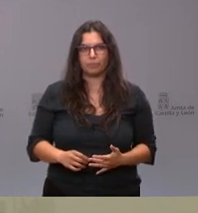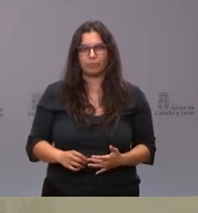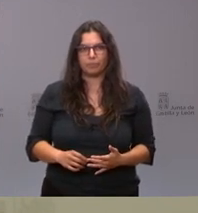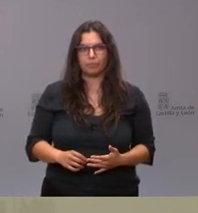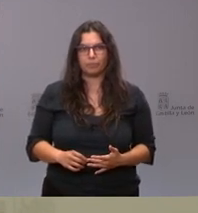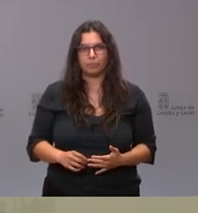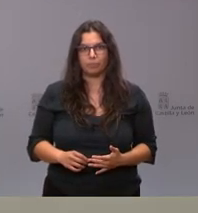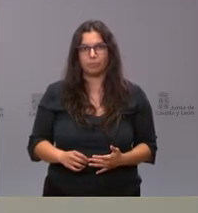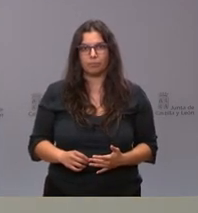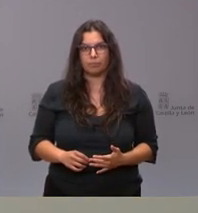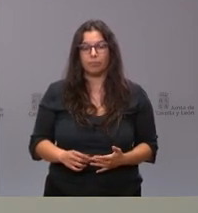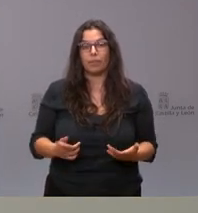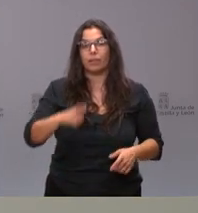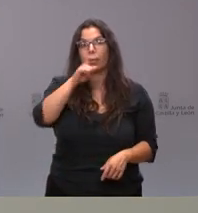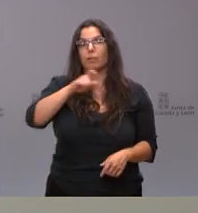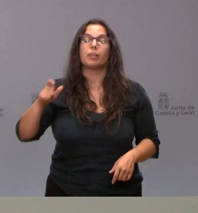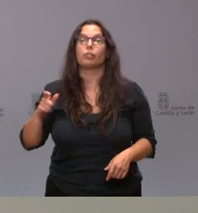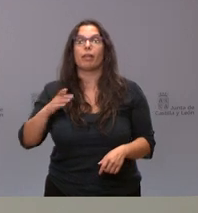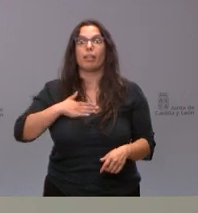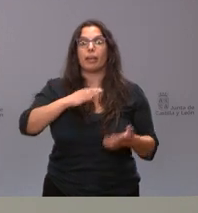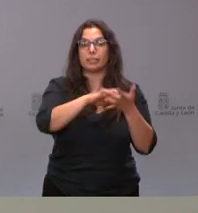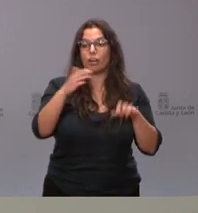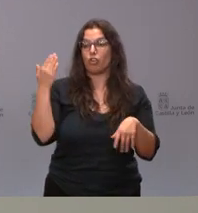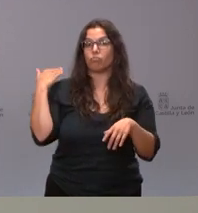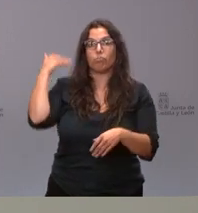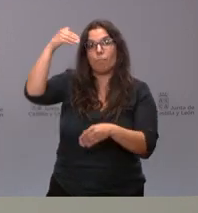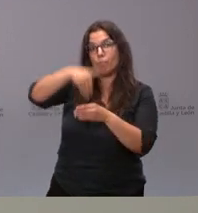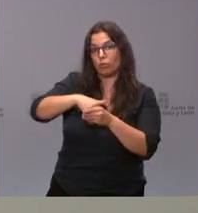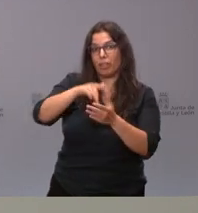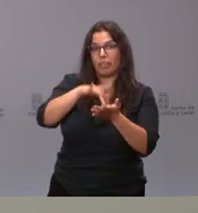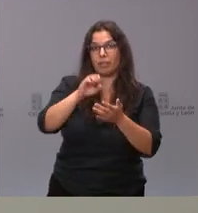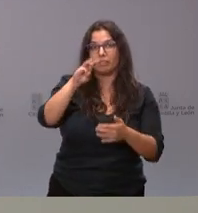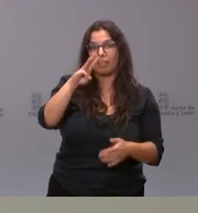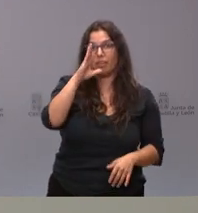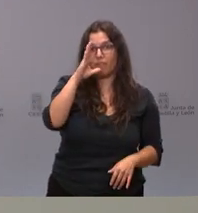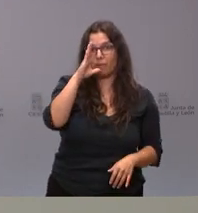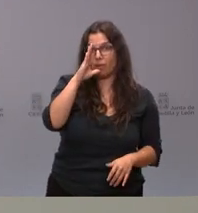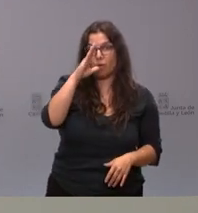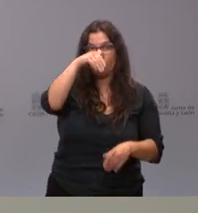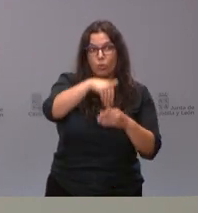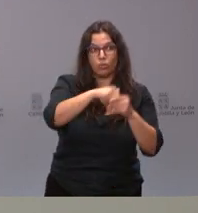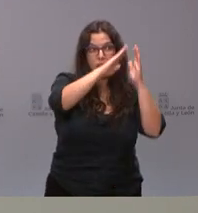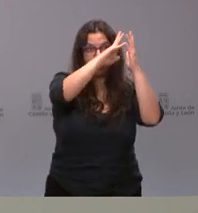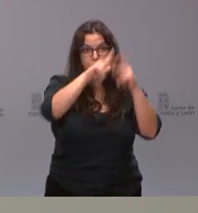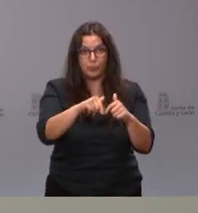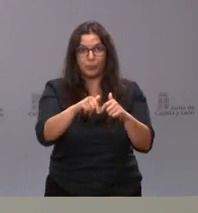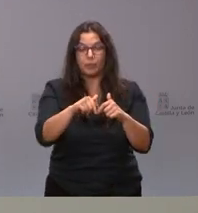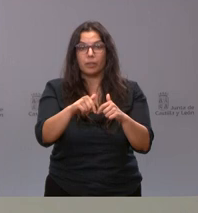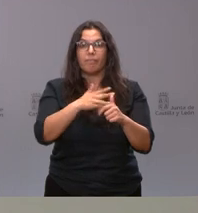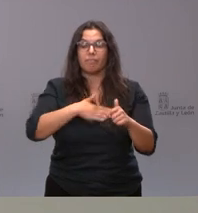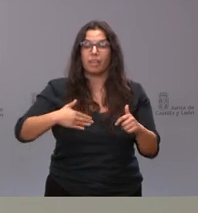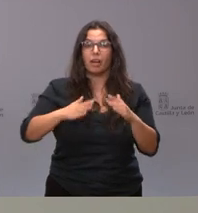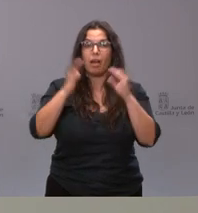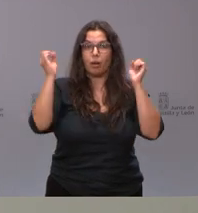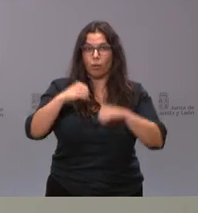Pues, mire, los ciudadanos de Castilla y León votaron en su momento, el día 13 de febrero, y votaron que hubiera acuerdos